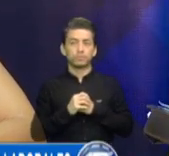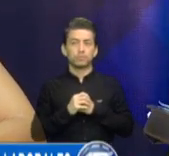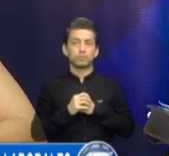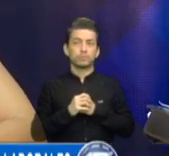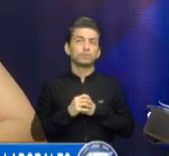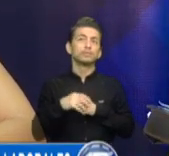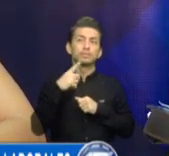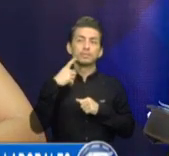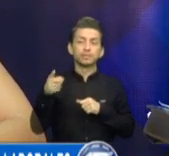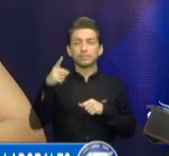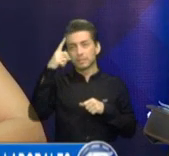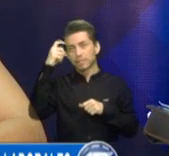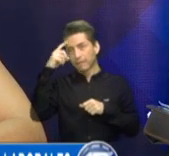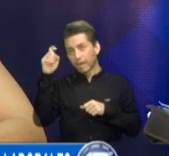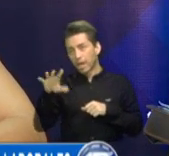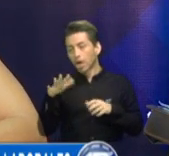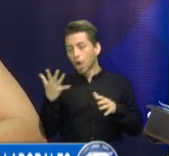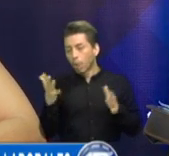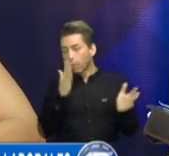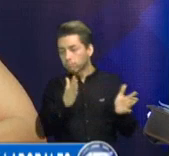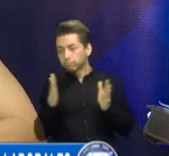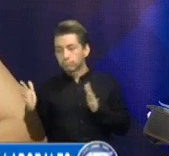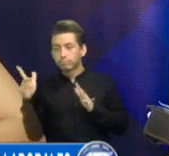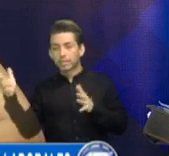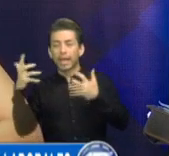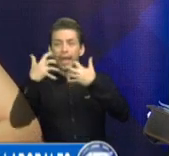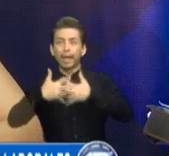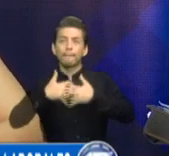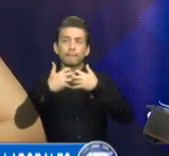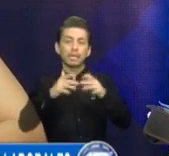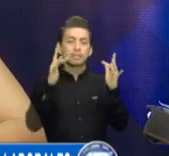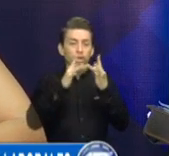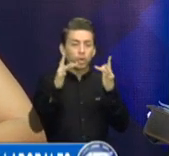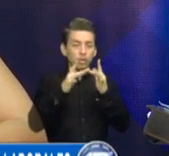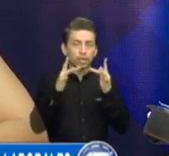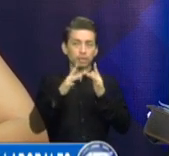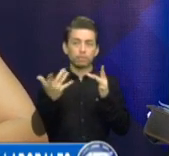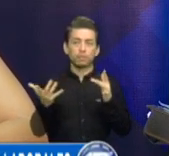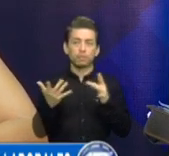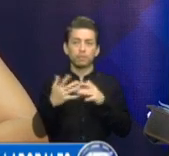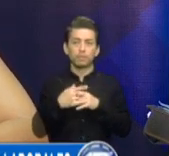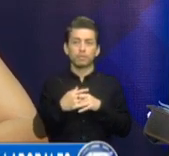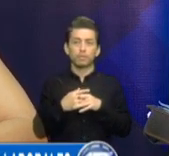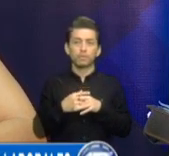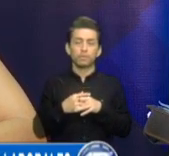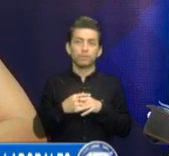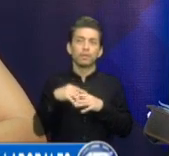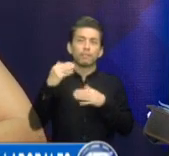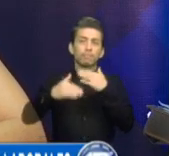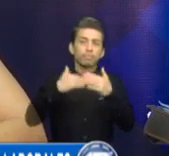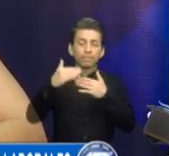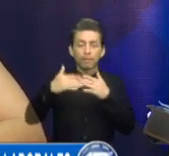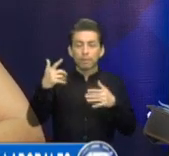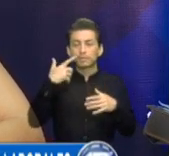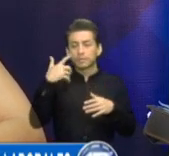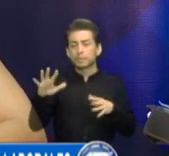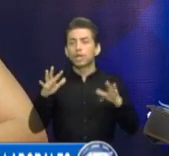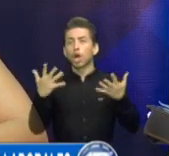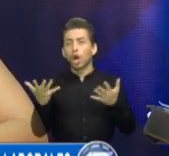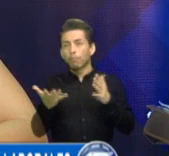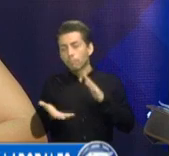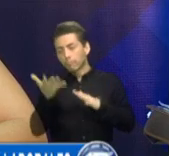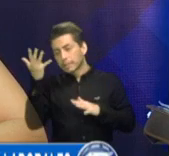y esperamos lograrlo finalizar lo que resta del año. El un reglamento de registro de reclutadoras.